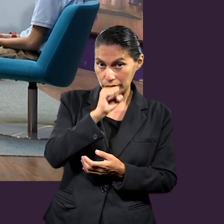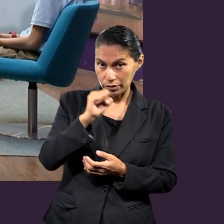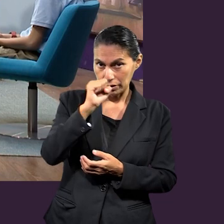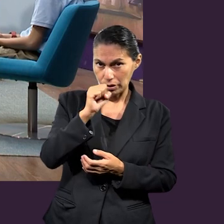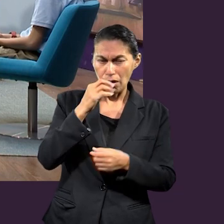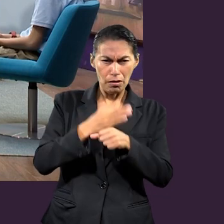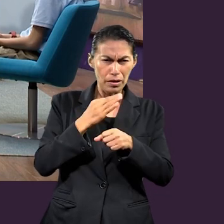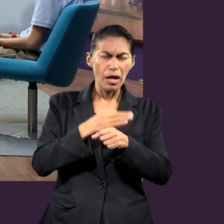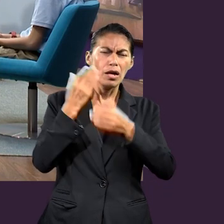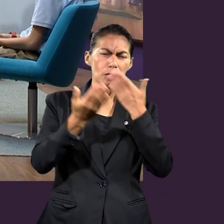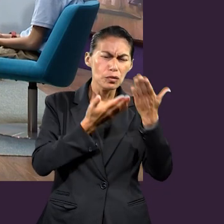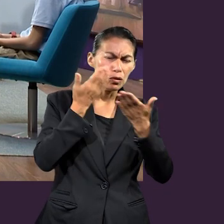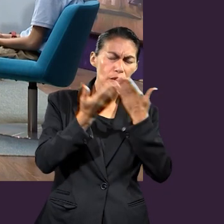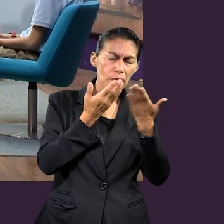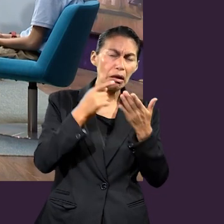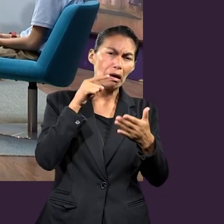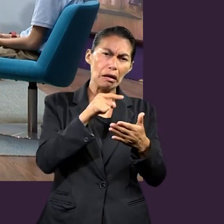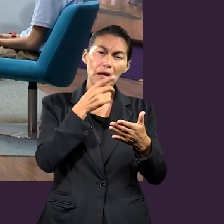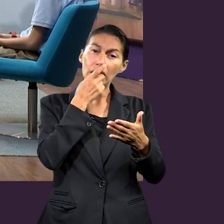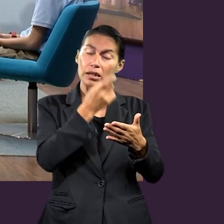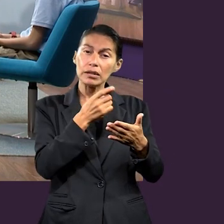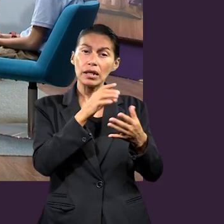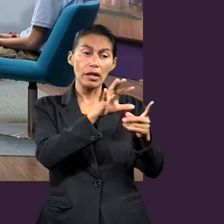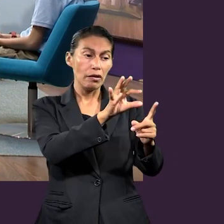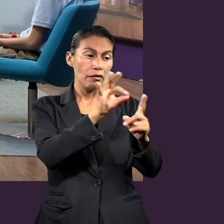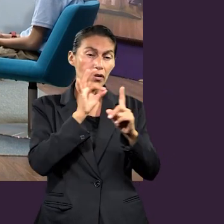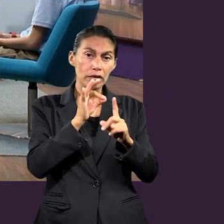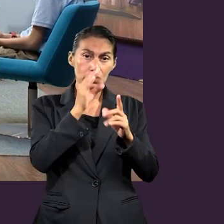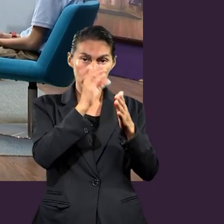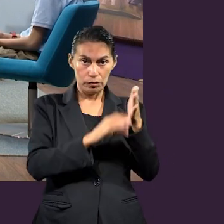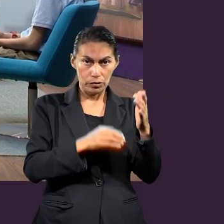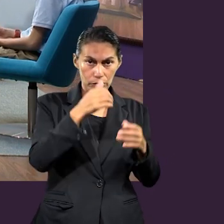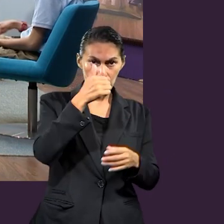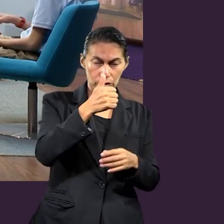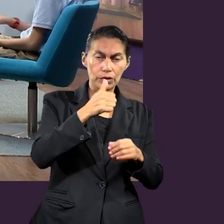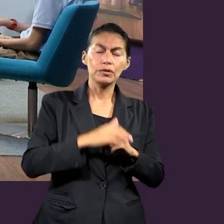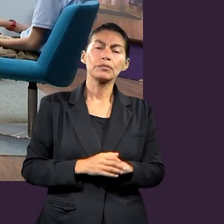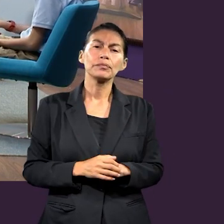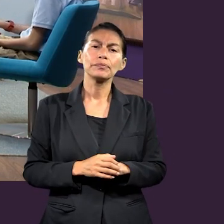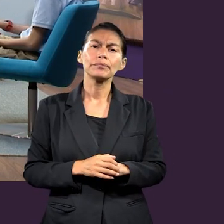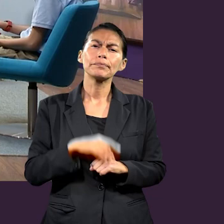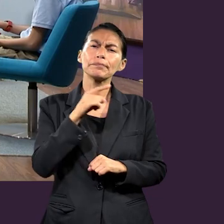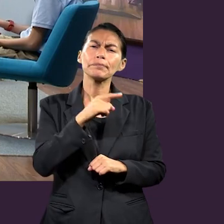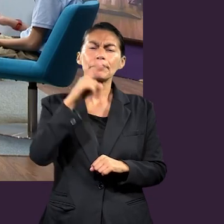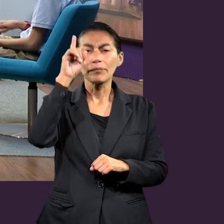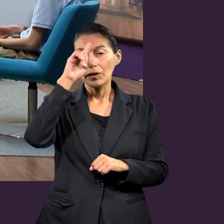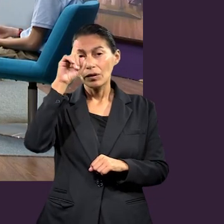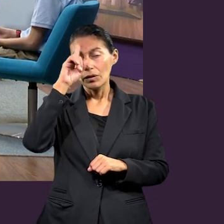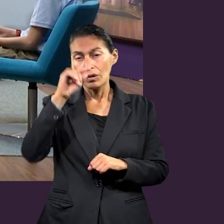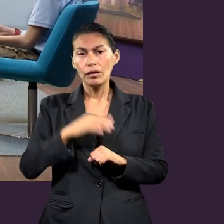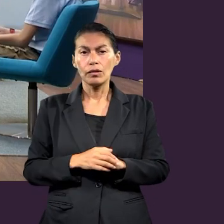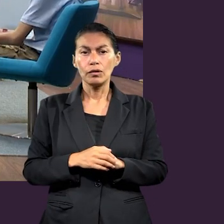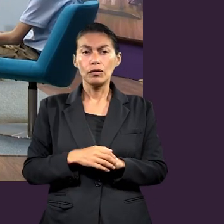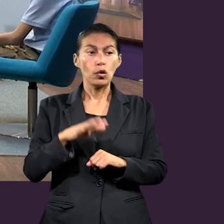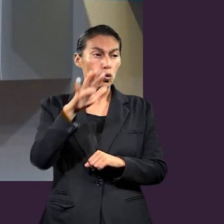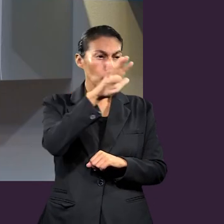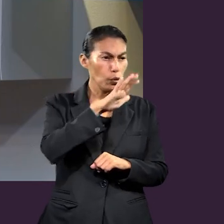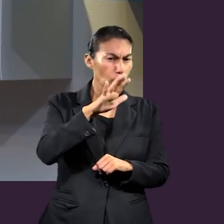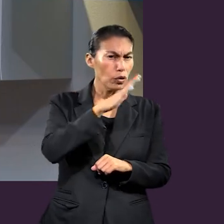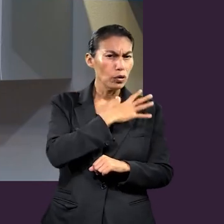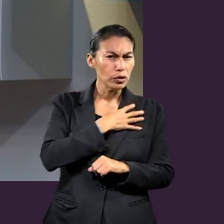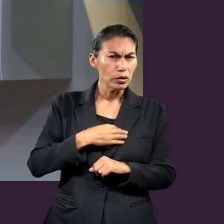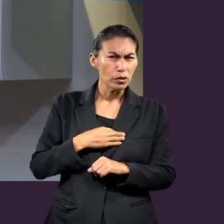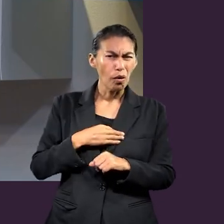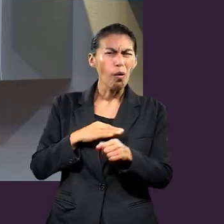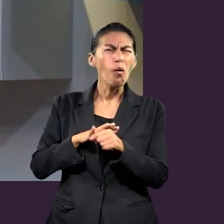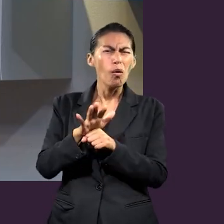estudiando, llegando a Efesios, el capítulo 6, la introducción misma habla, da un consejo para